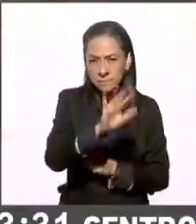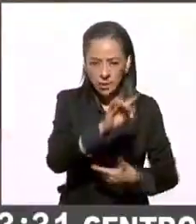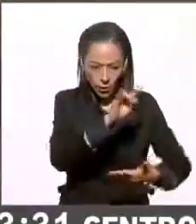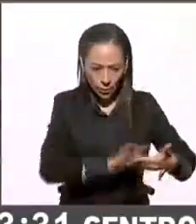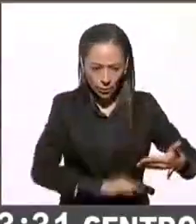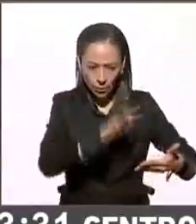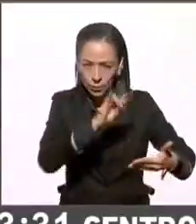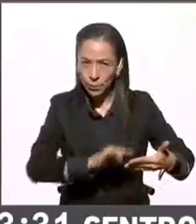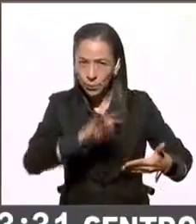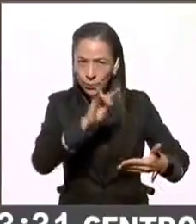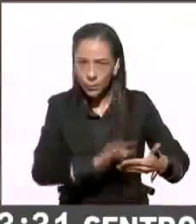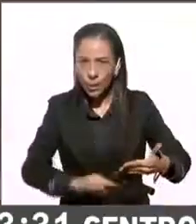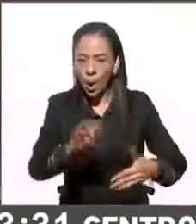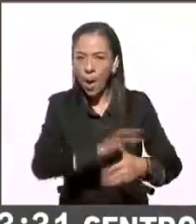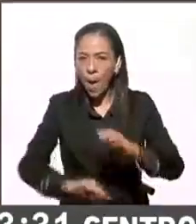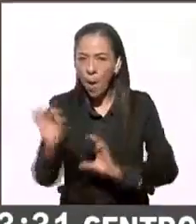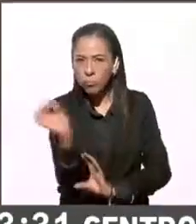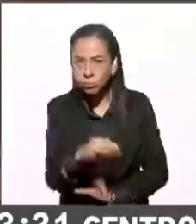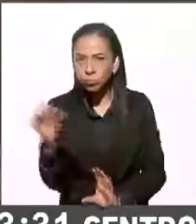que ya empieza a ser